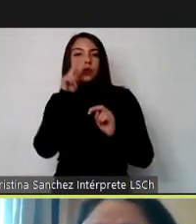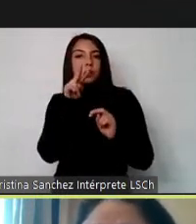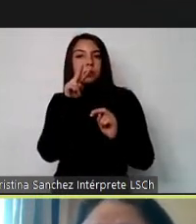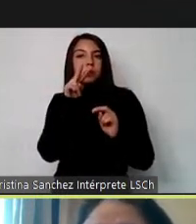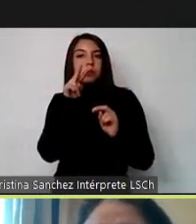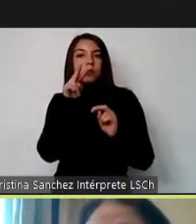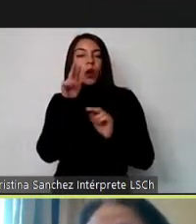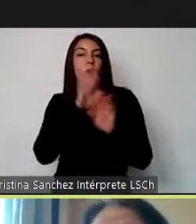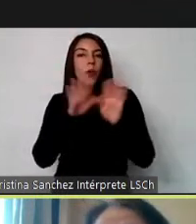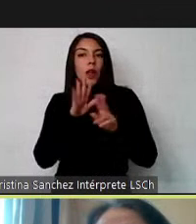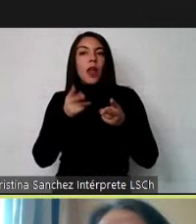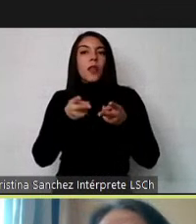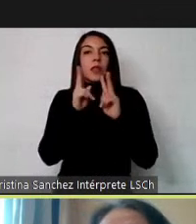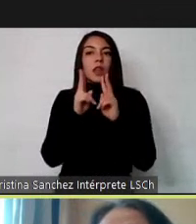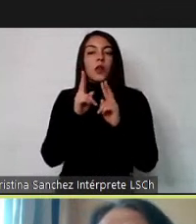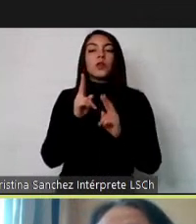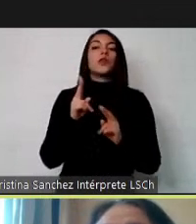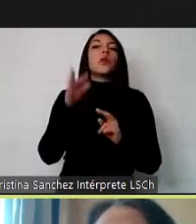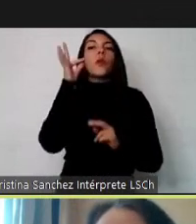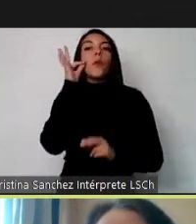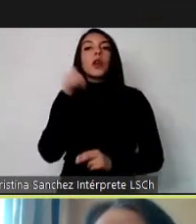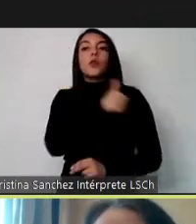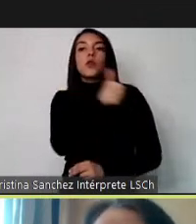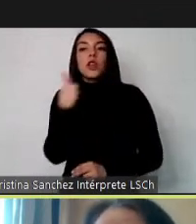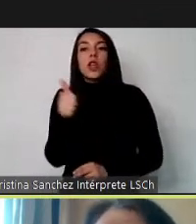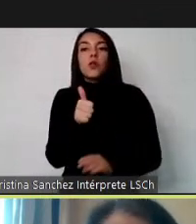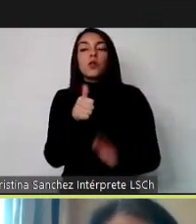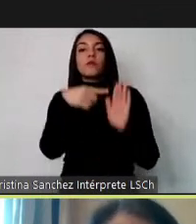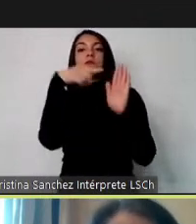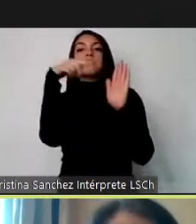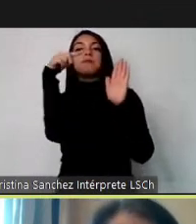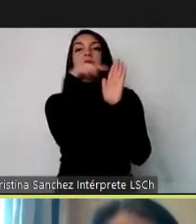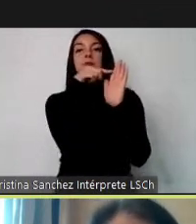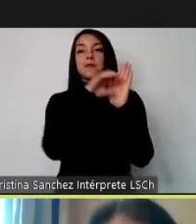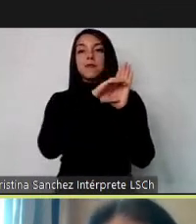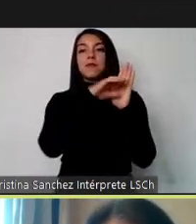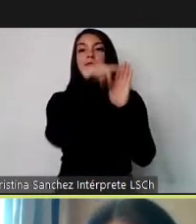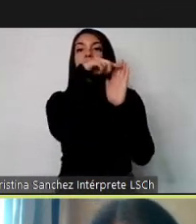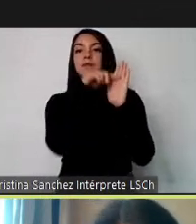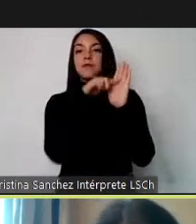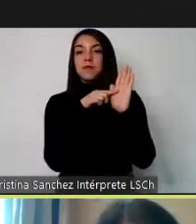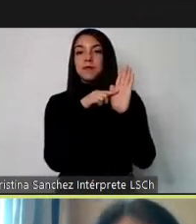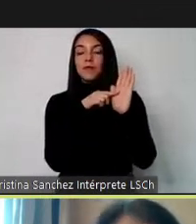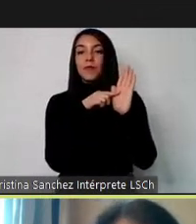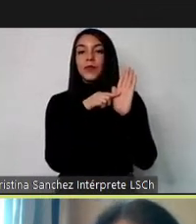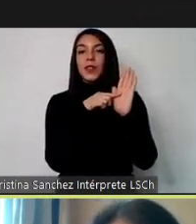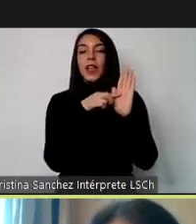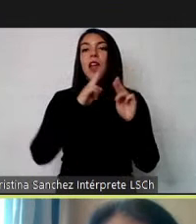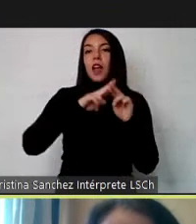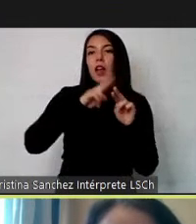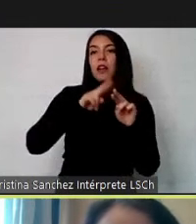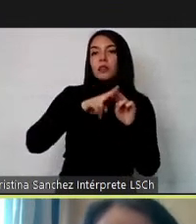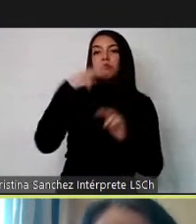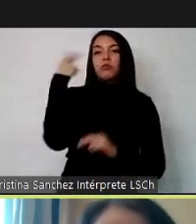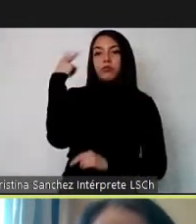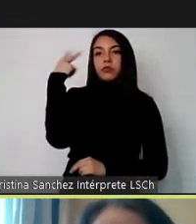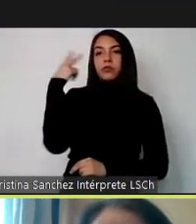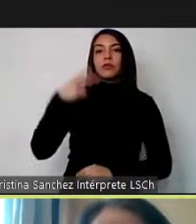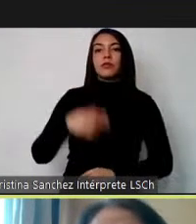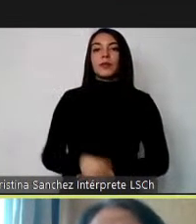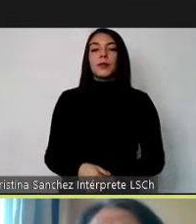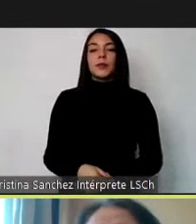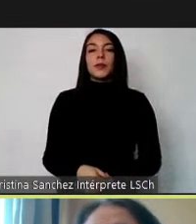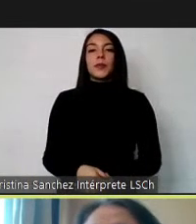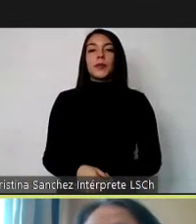humanos de todos, todas y todes, queden plasmados para poder, entonces, hacerlos valer. Por otra parte,